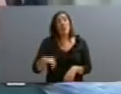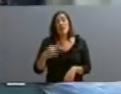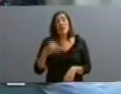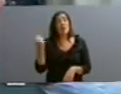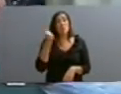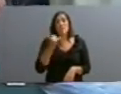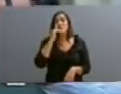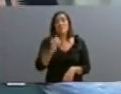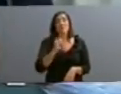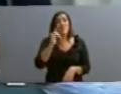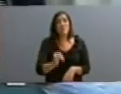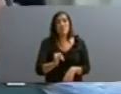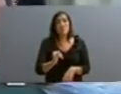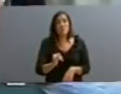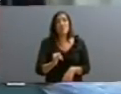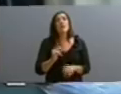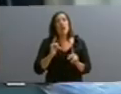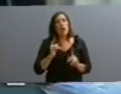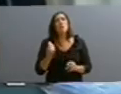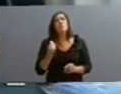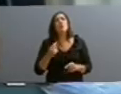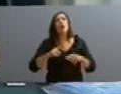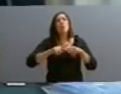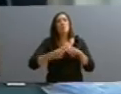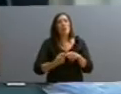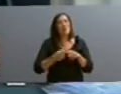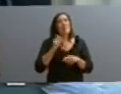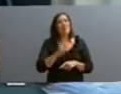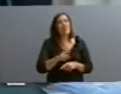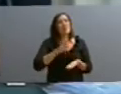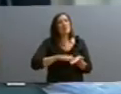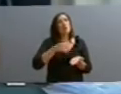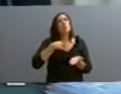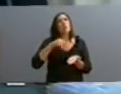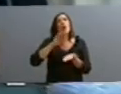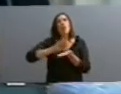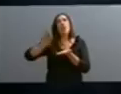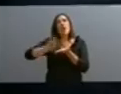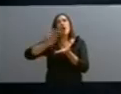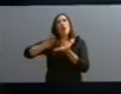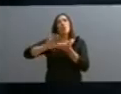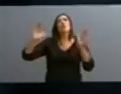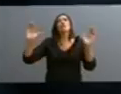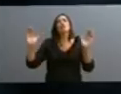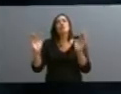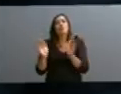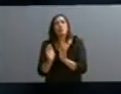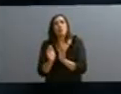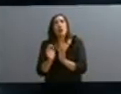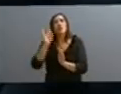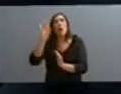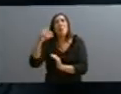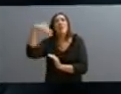imprescindible hacer una reseña, porque la política de desendeudamiento no ha sido solamente una política que haya tenido que ver hacia afuera,